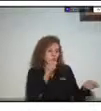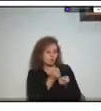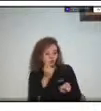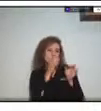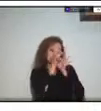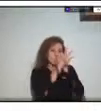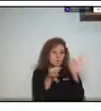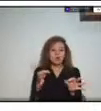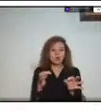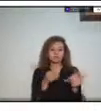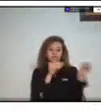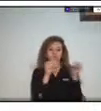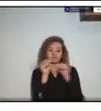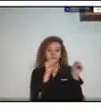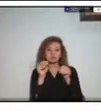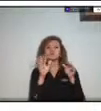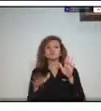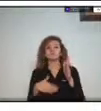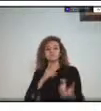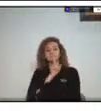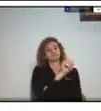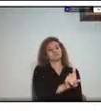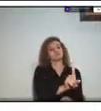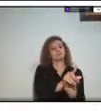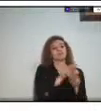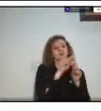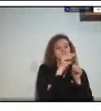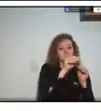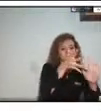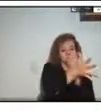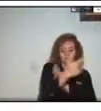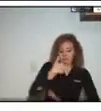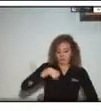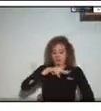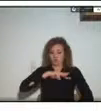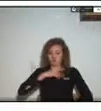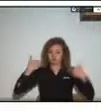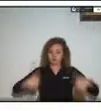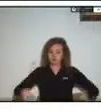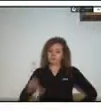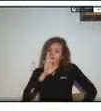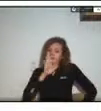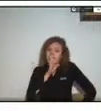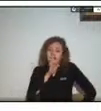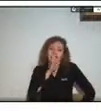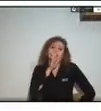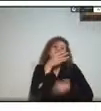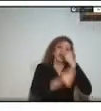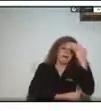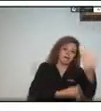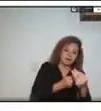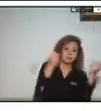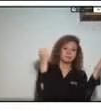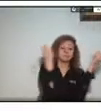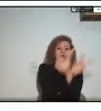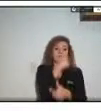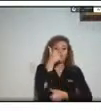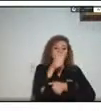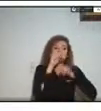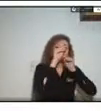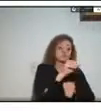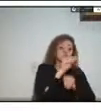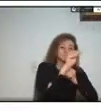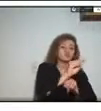ejercicios donde vamos y les contamos quiénes somos cómo operamos cuáles son los riesgos propios de nuestra operación pero también nos involucramos